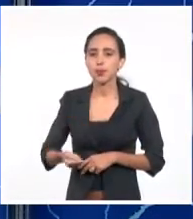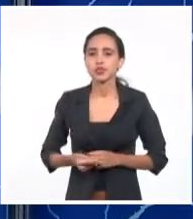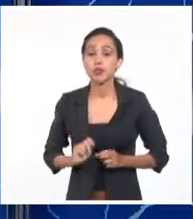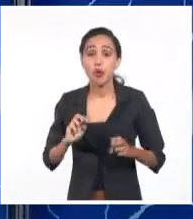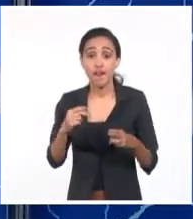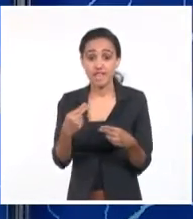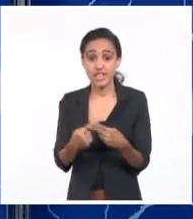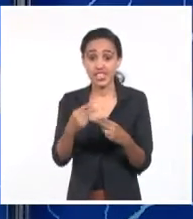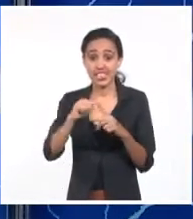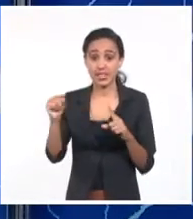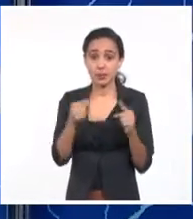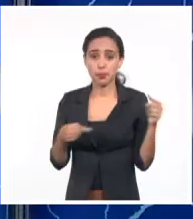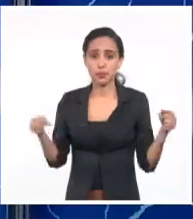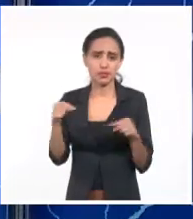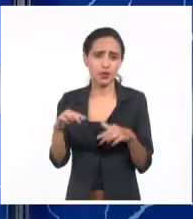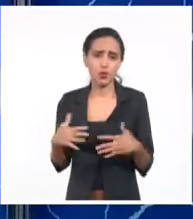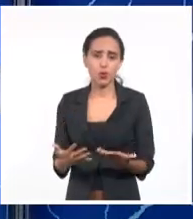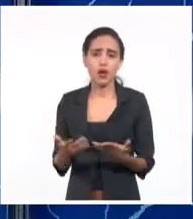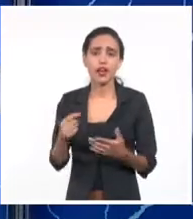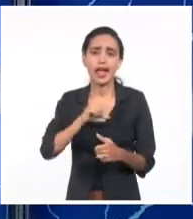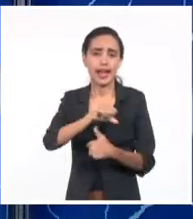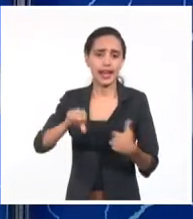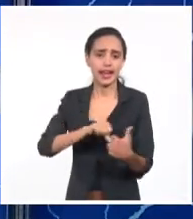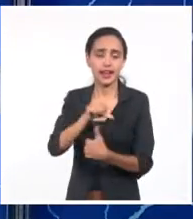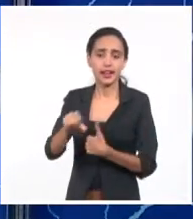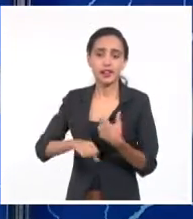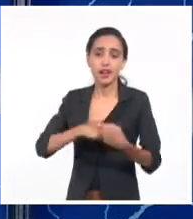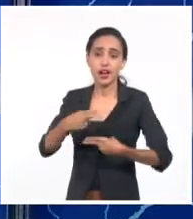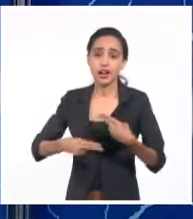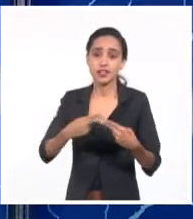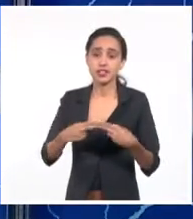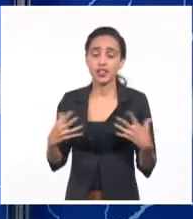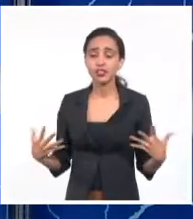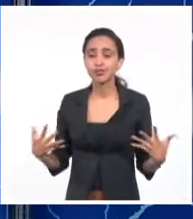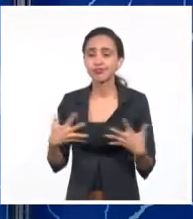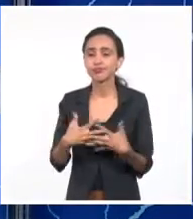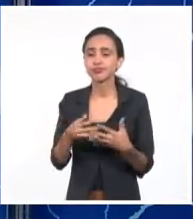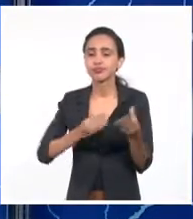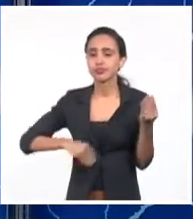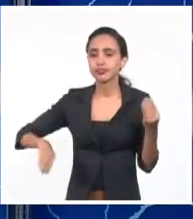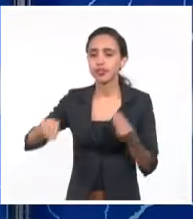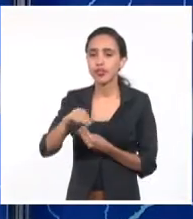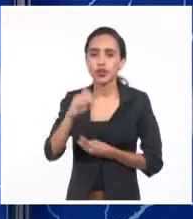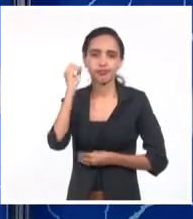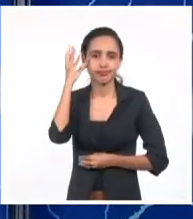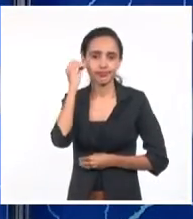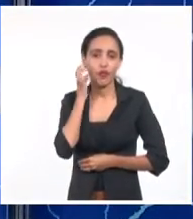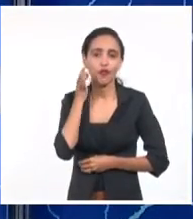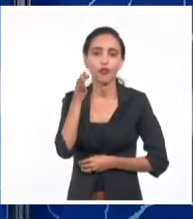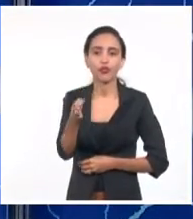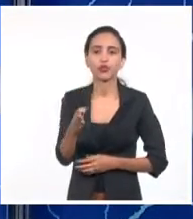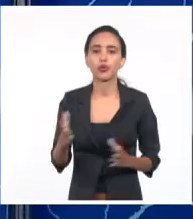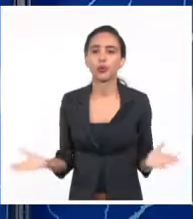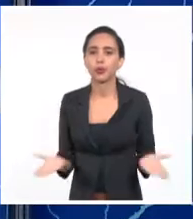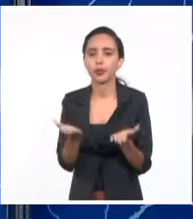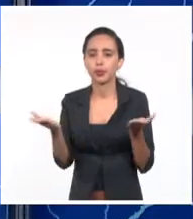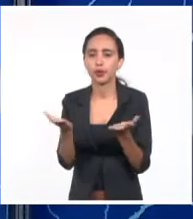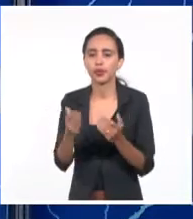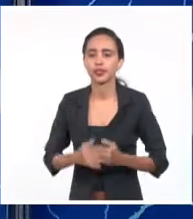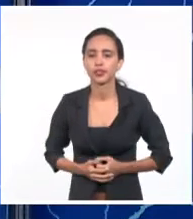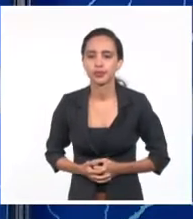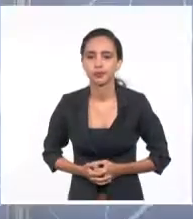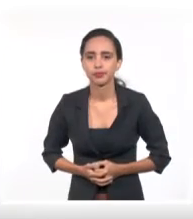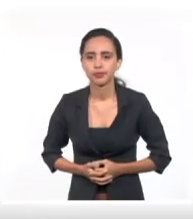evento tendrá como tema central el Gran Caribe, construyendo puentes de transformación e innovación hacia un futuro de progreso sostenible.